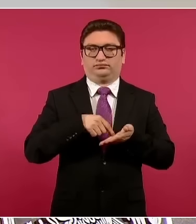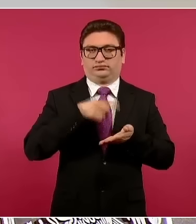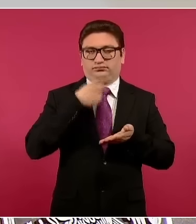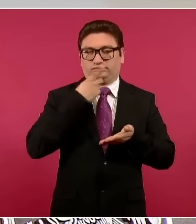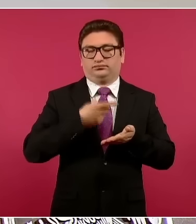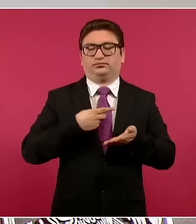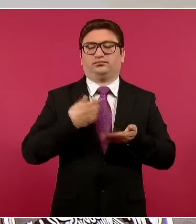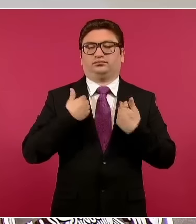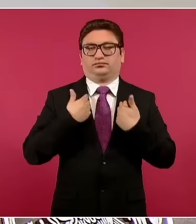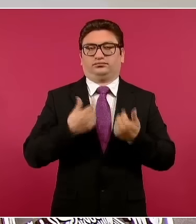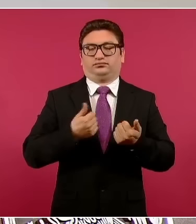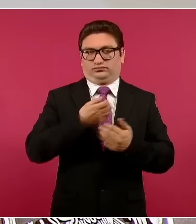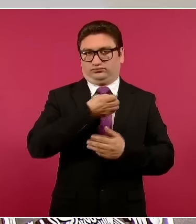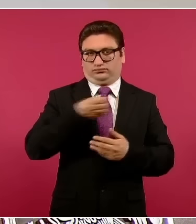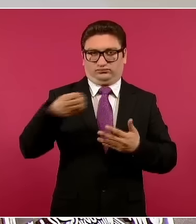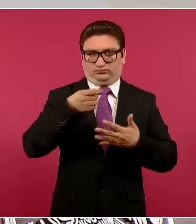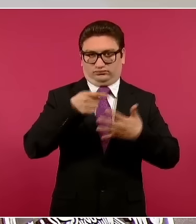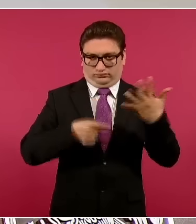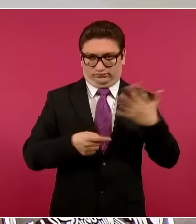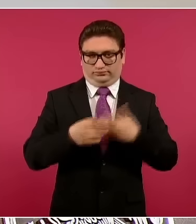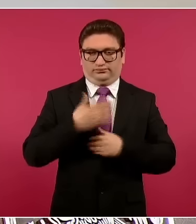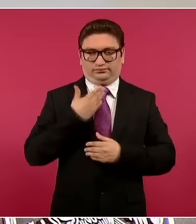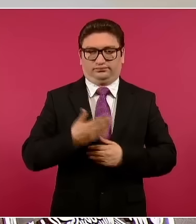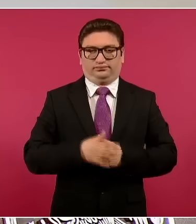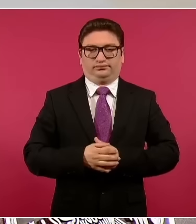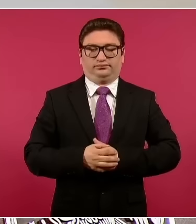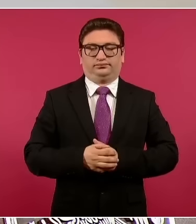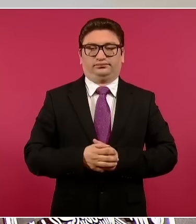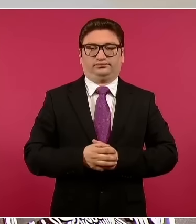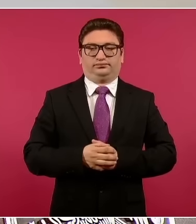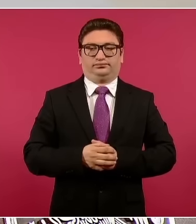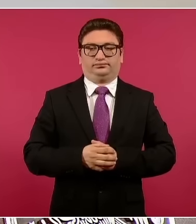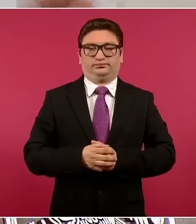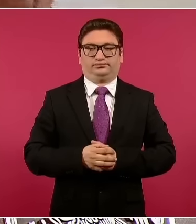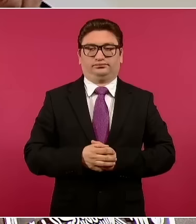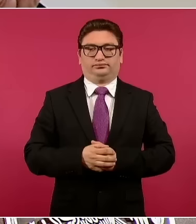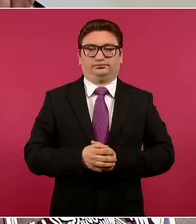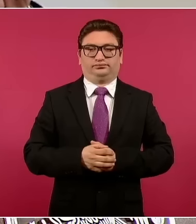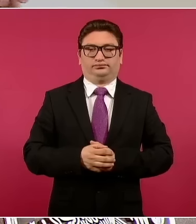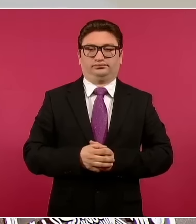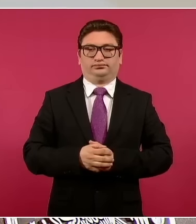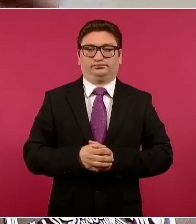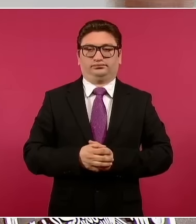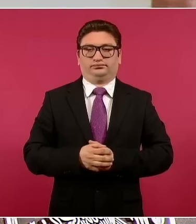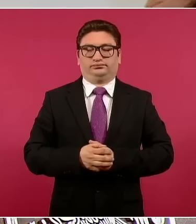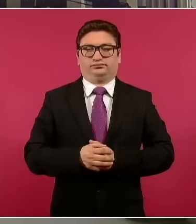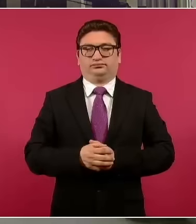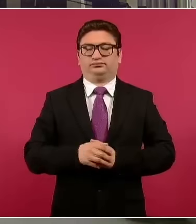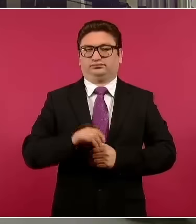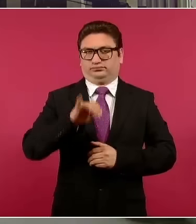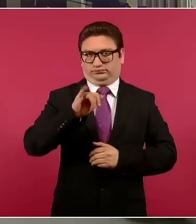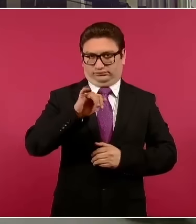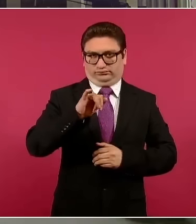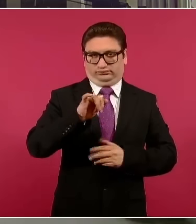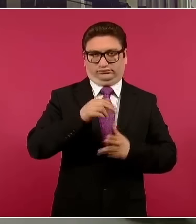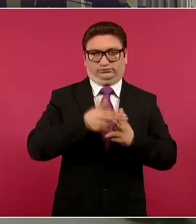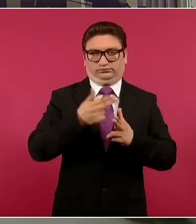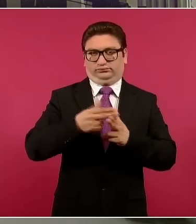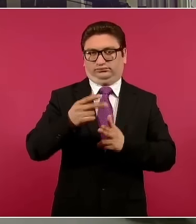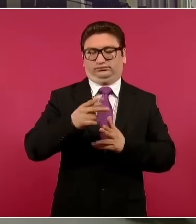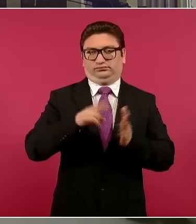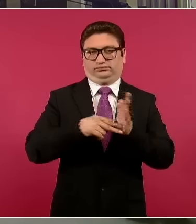esta reestructuración. Dijo todo el sexenio, todo está resuelto financieramente. Sí, hasta el 24,